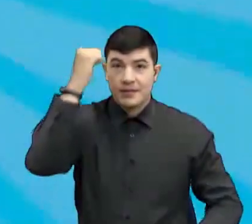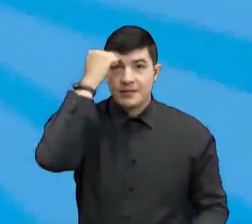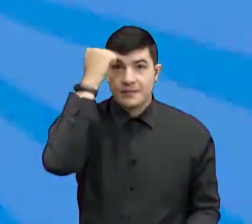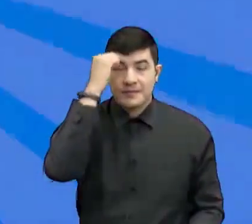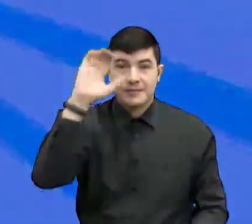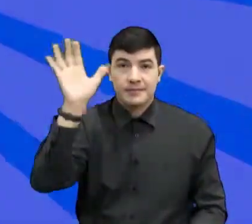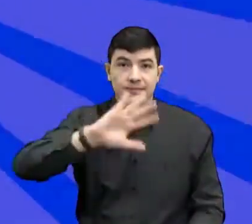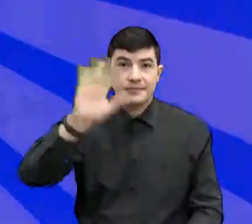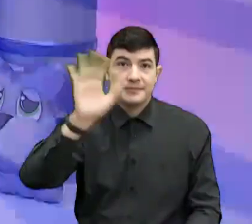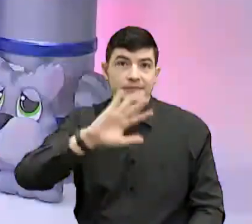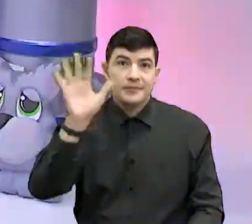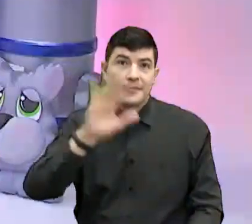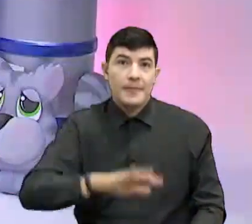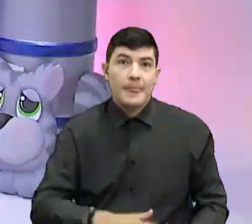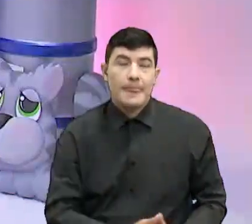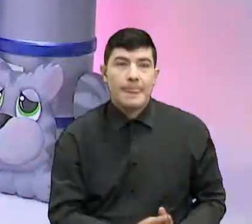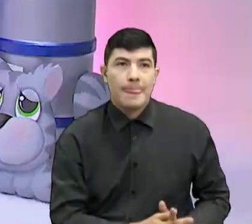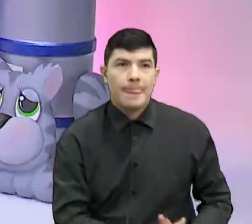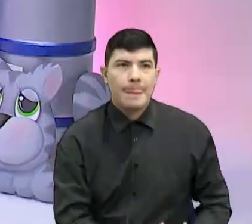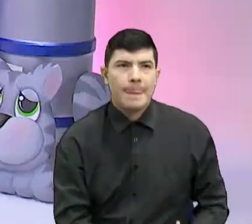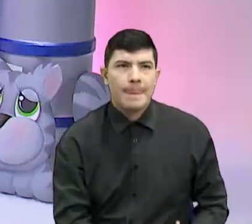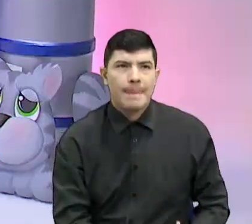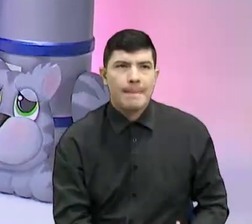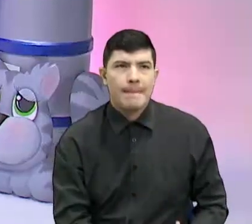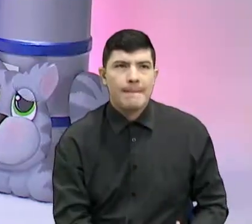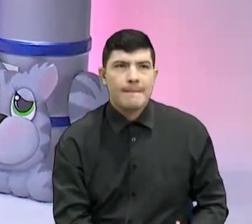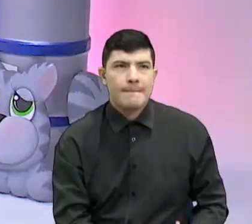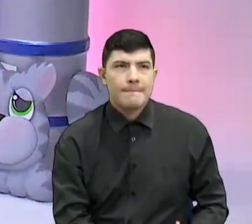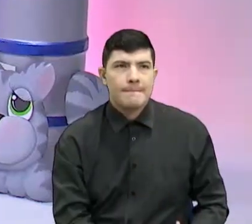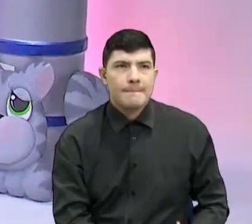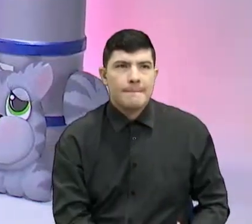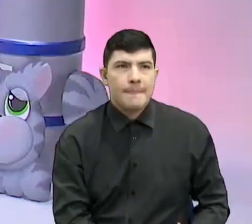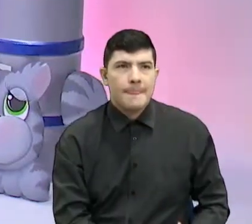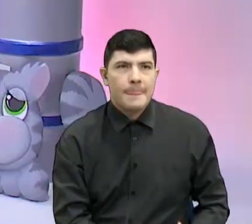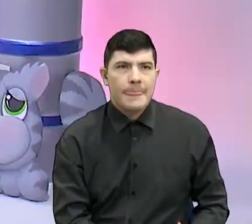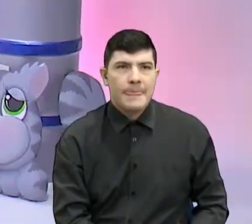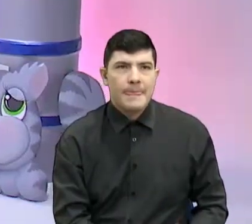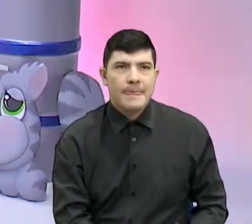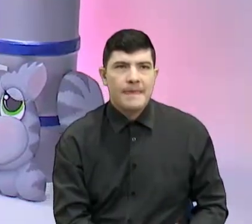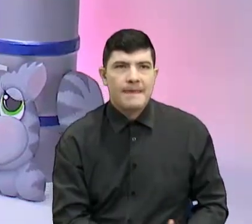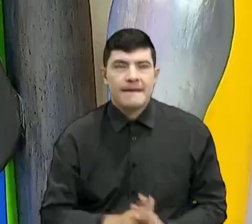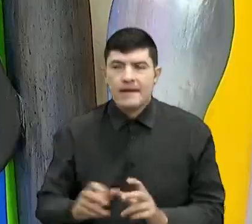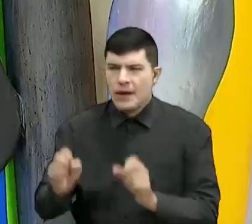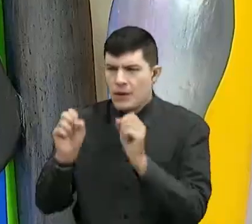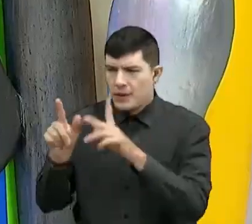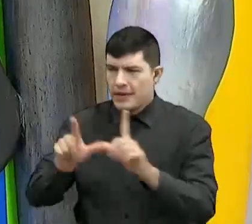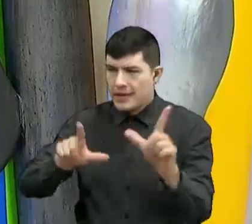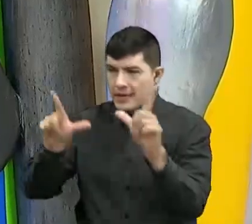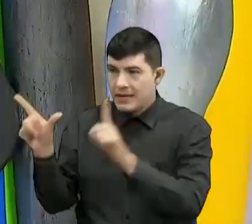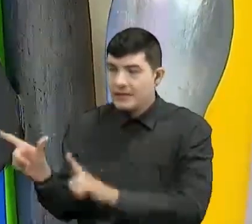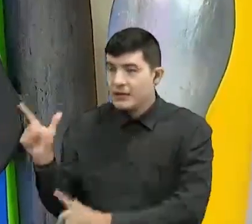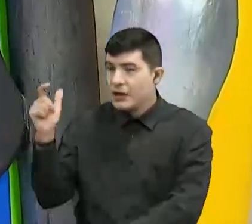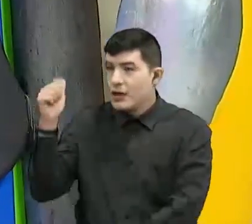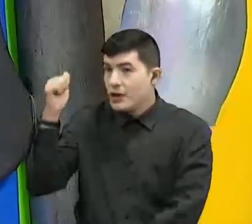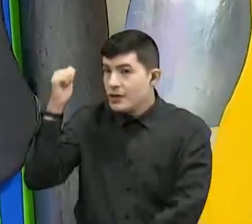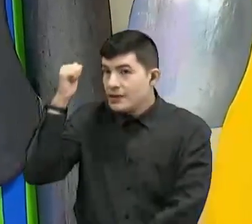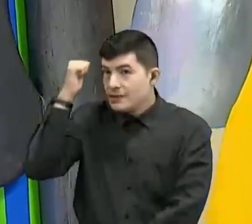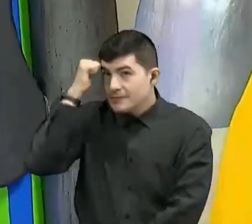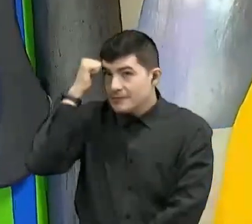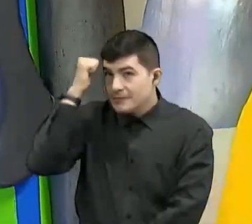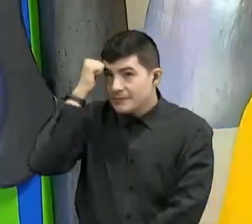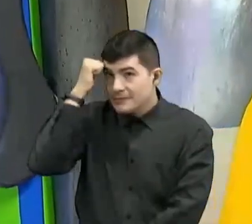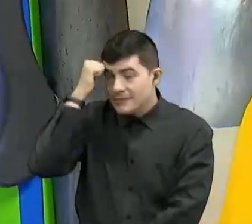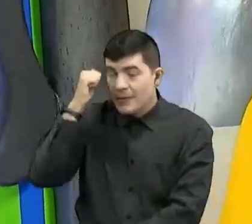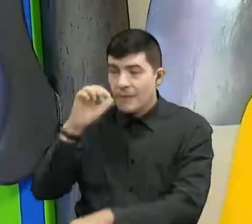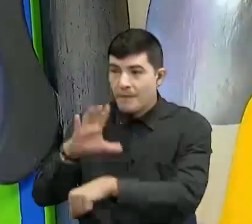La fórmula de la profe. Bueno, mi querido doctor P. Torpe. Allí teníamos